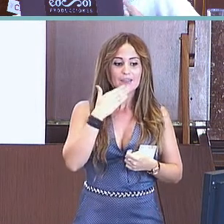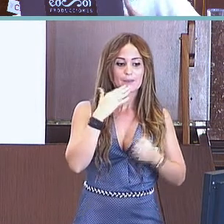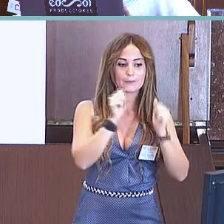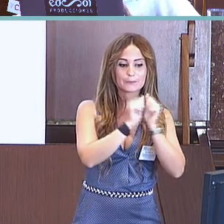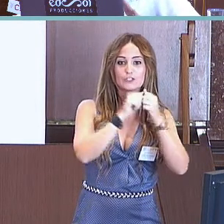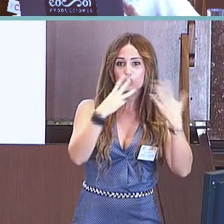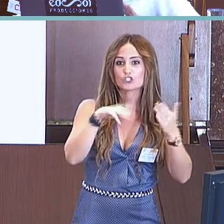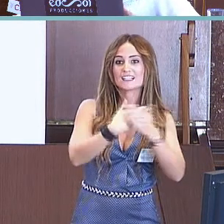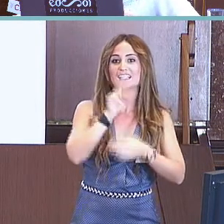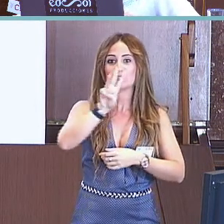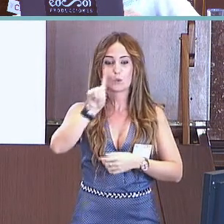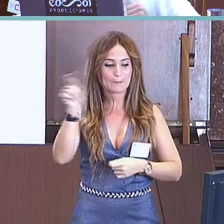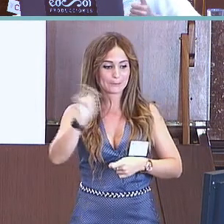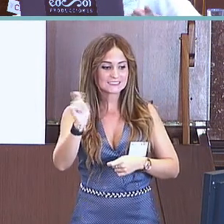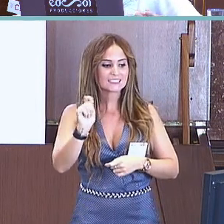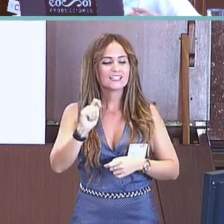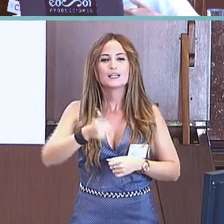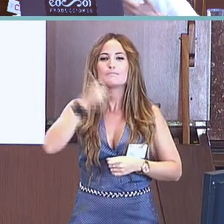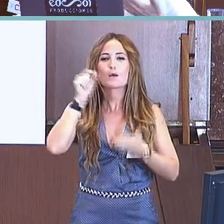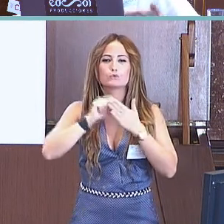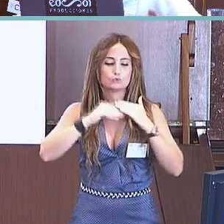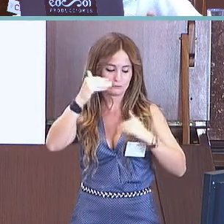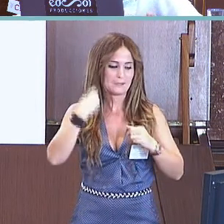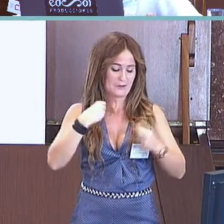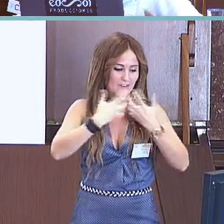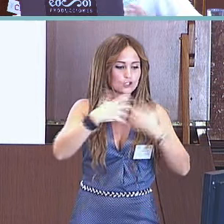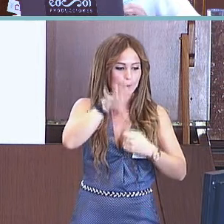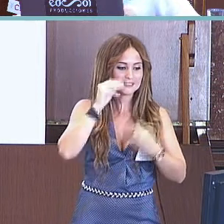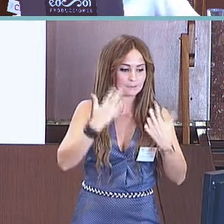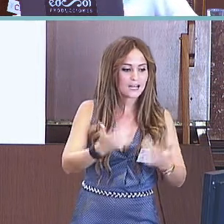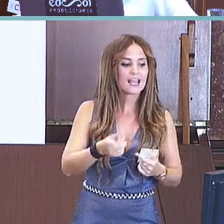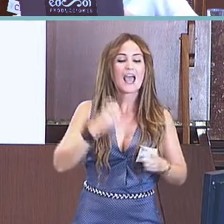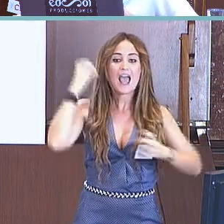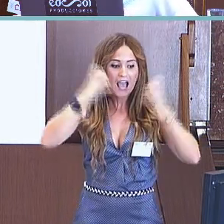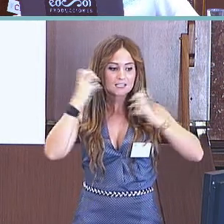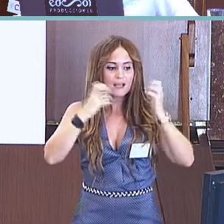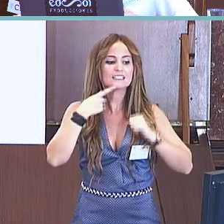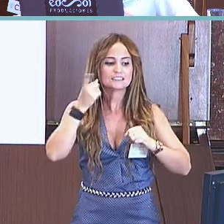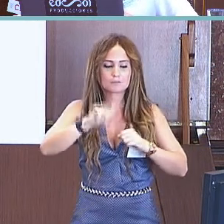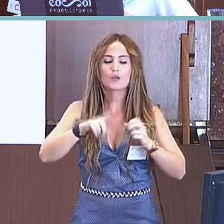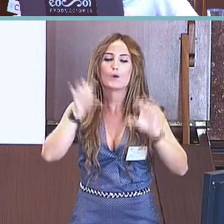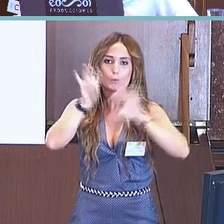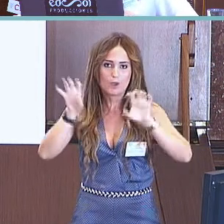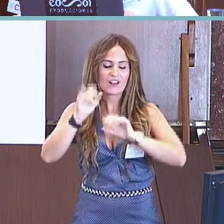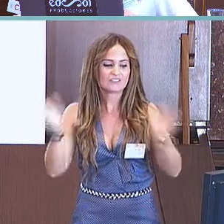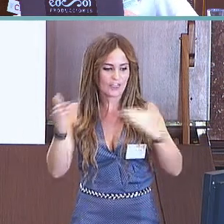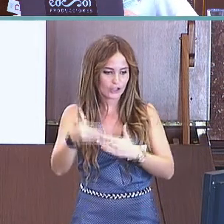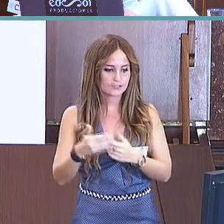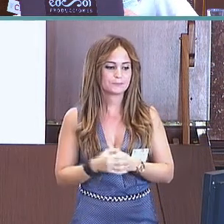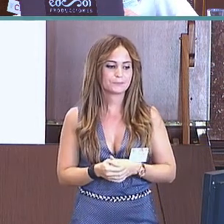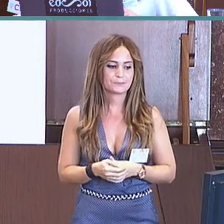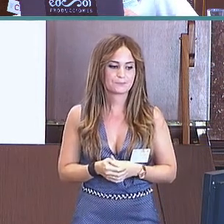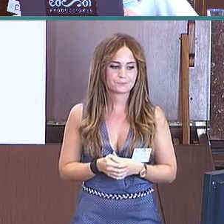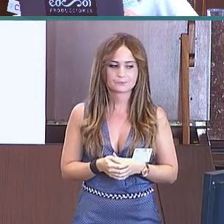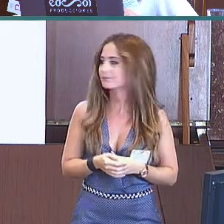De 28 a 31 meses, lo que más se comprende son frases tempranas, animales y el vocabulario de muebles y habitaciones.